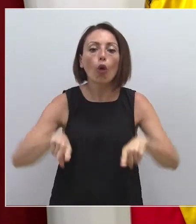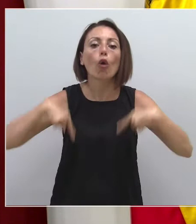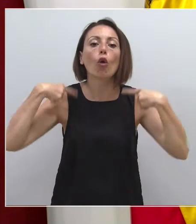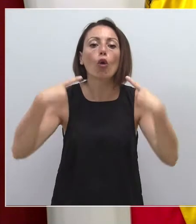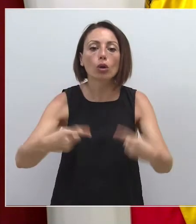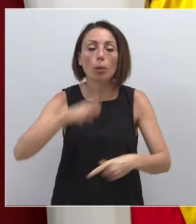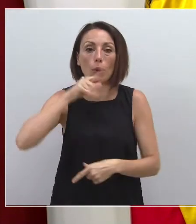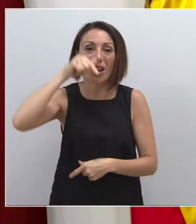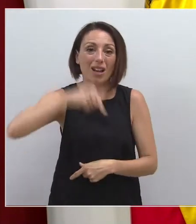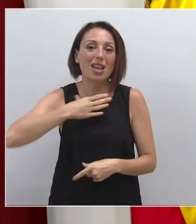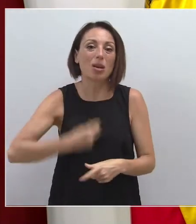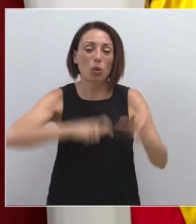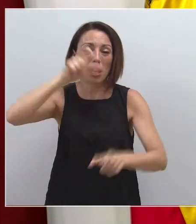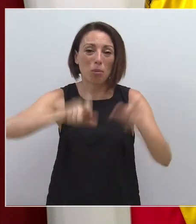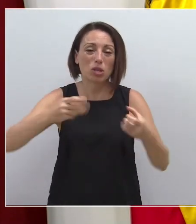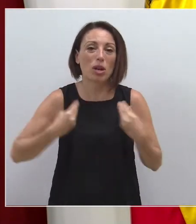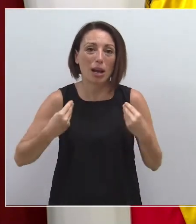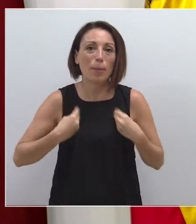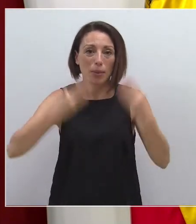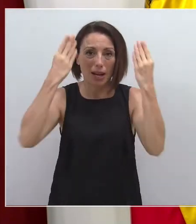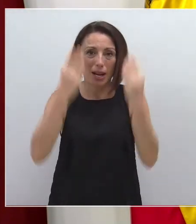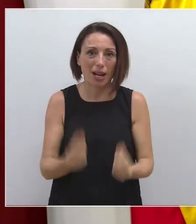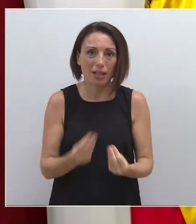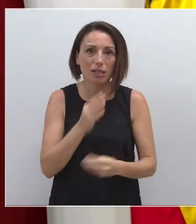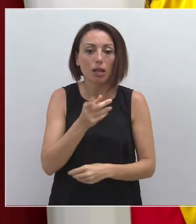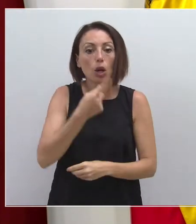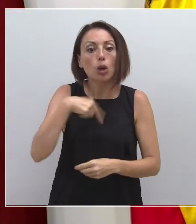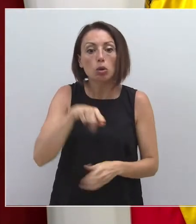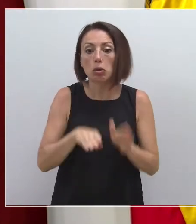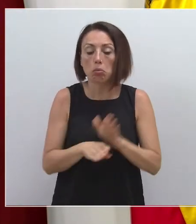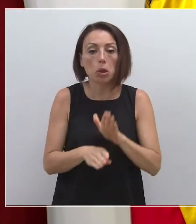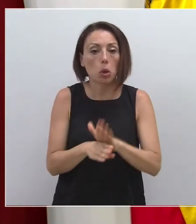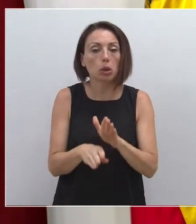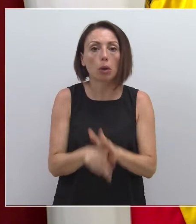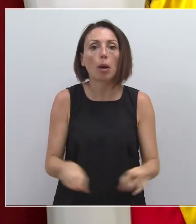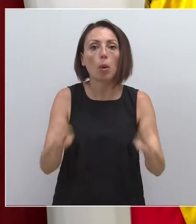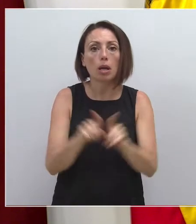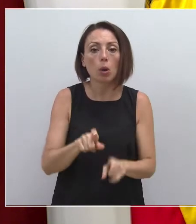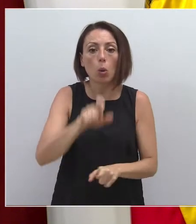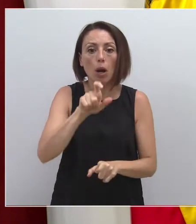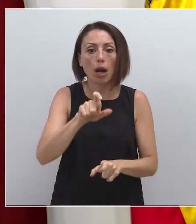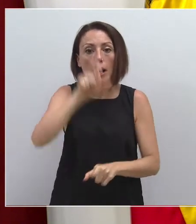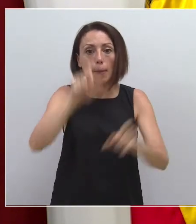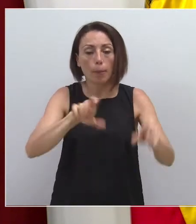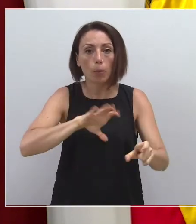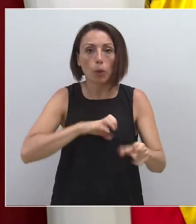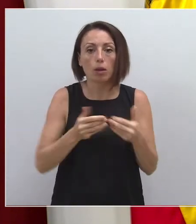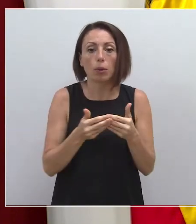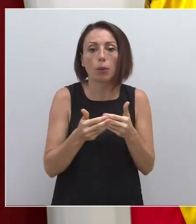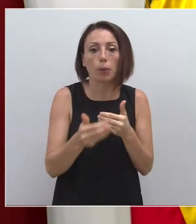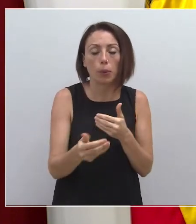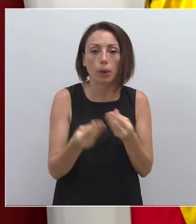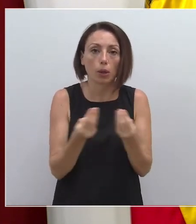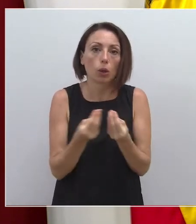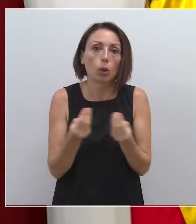población. Por lo tanto, seguimos con la misma tendencia. El número de casos será previsible que